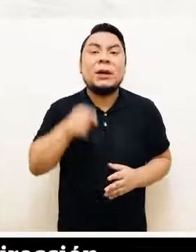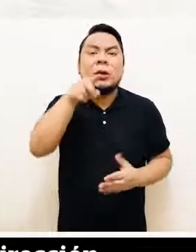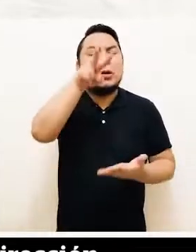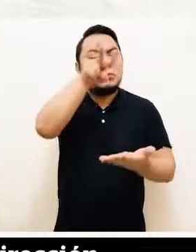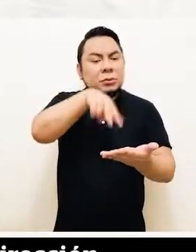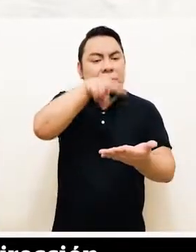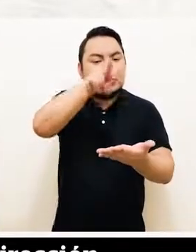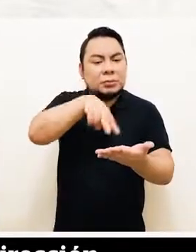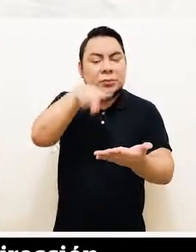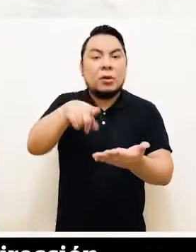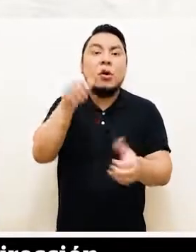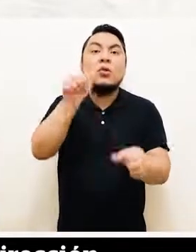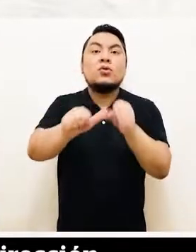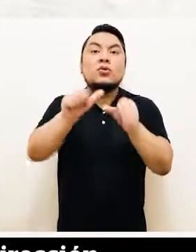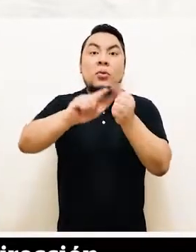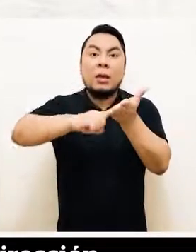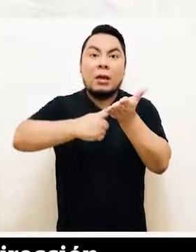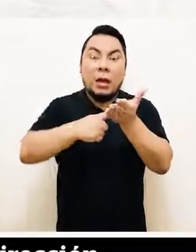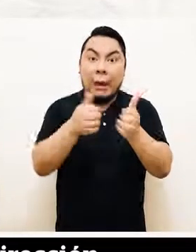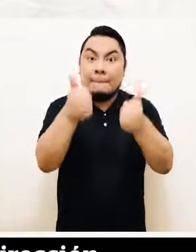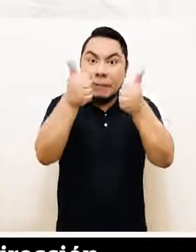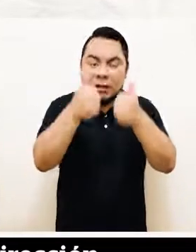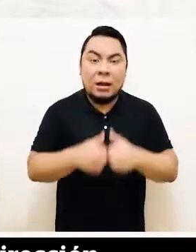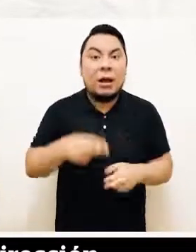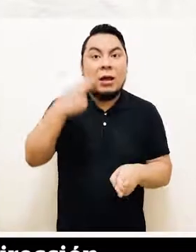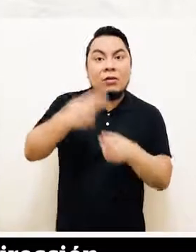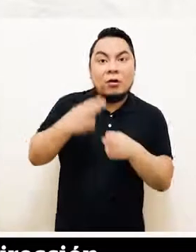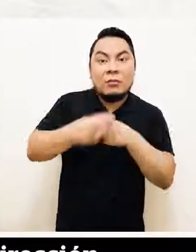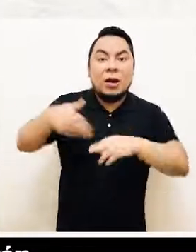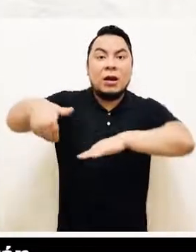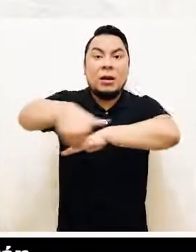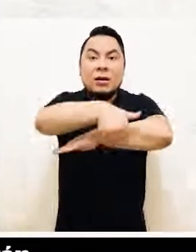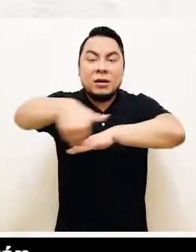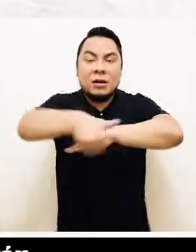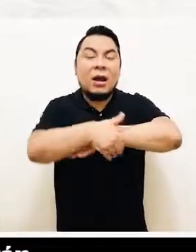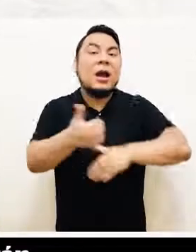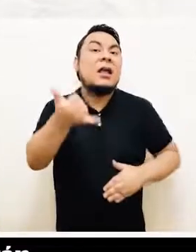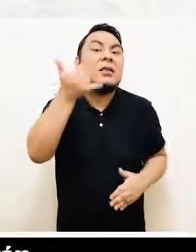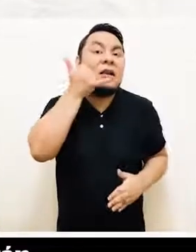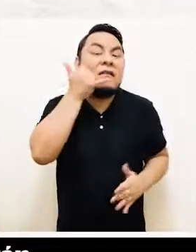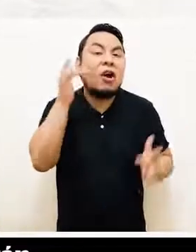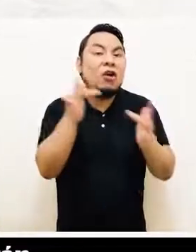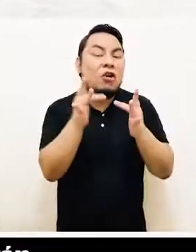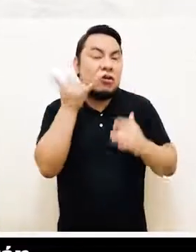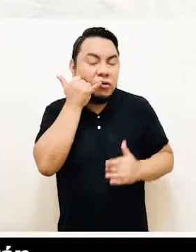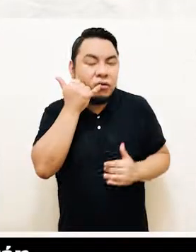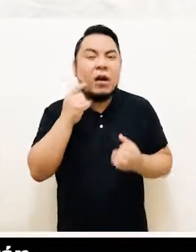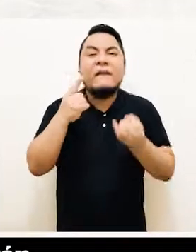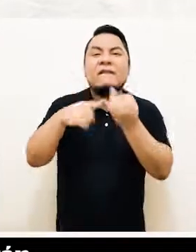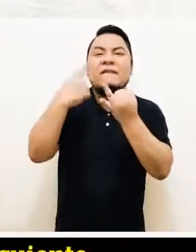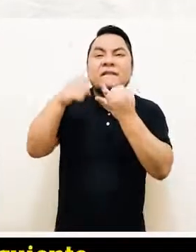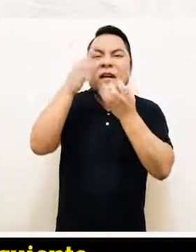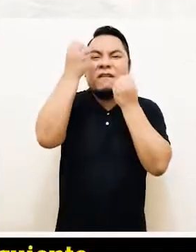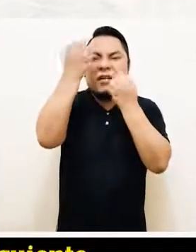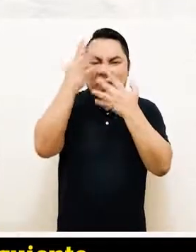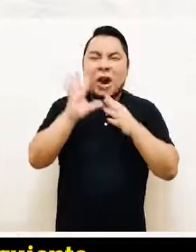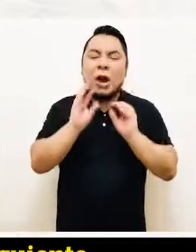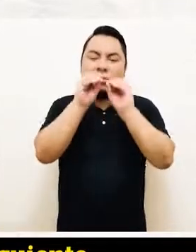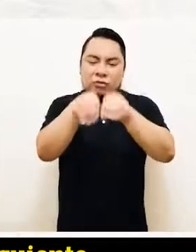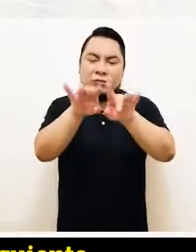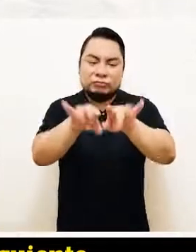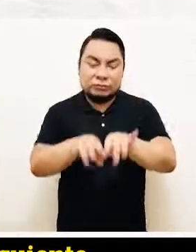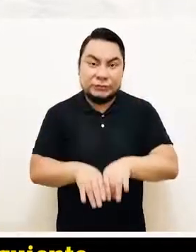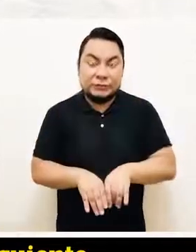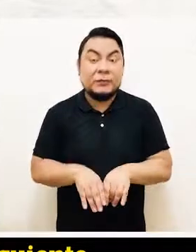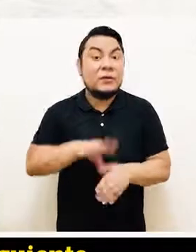Revisa los datos de tu número de DNI, nombres, dirección, teléfono de contacto y otros que te solicitarán.